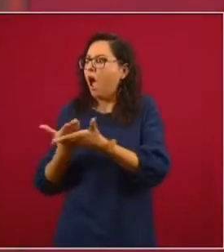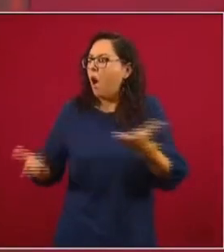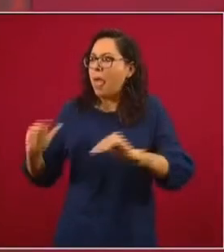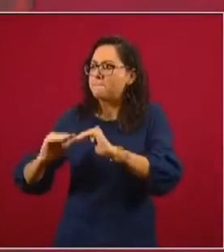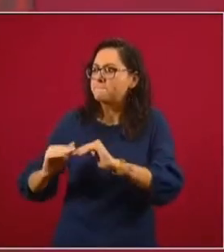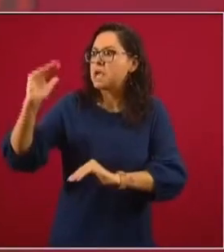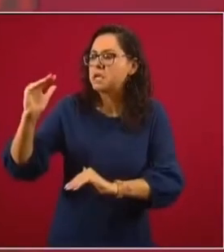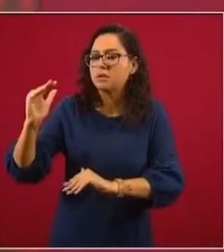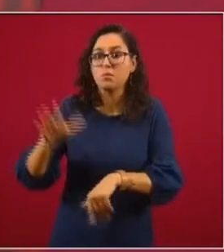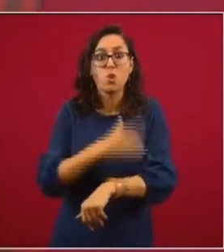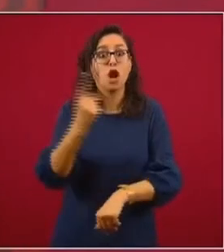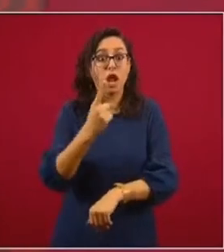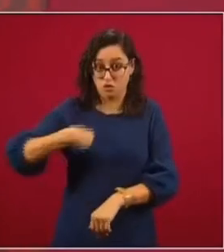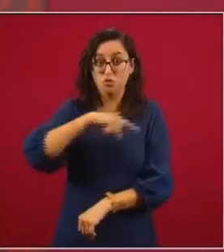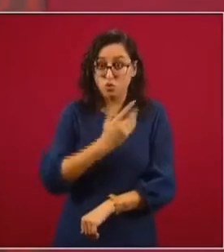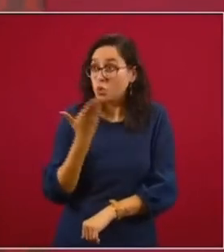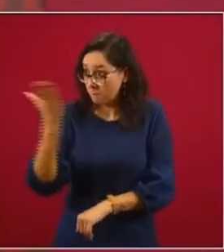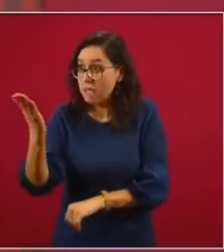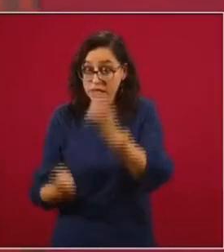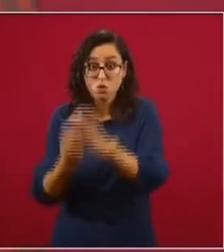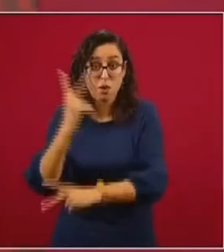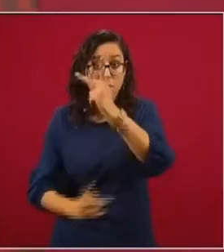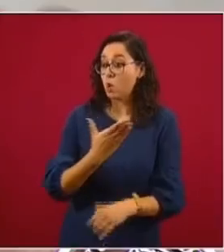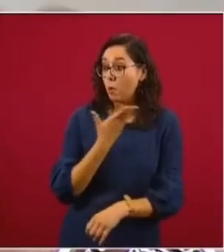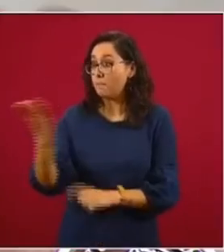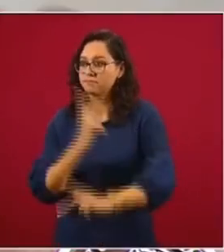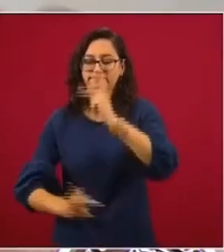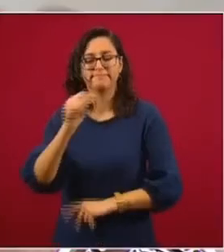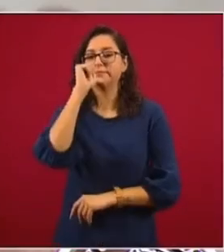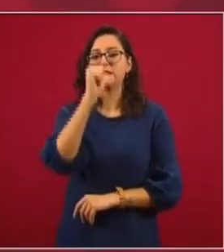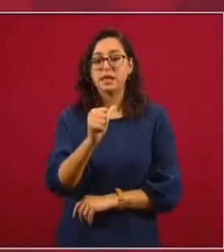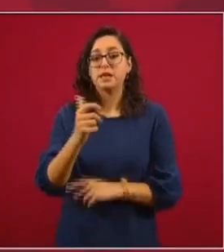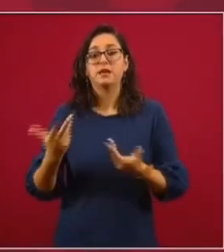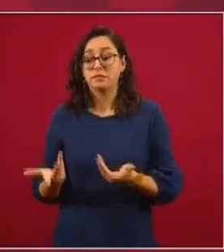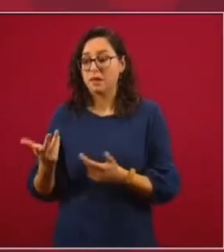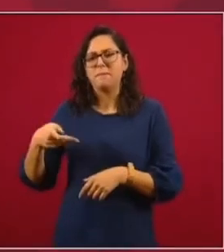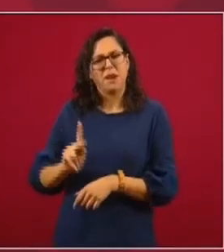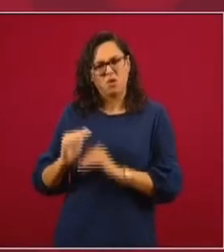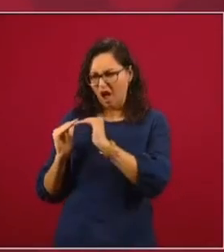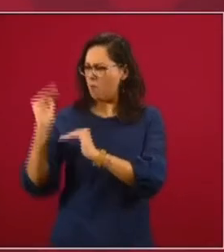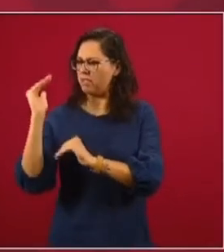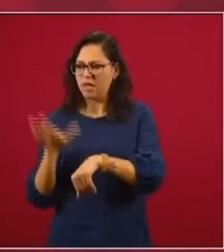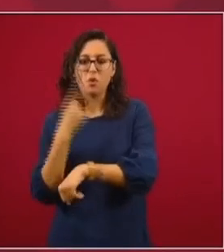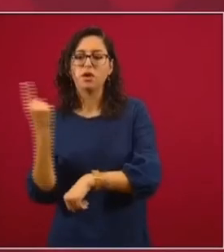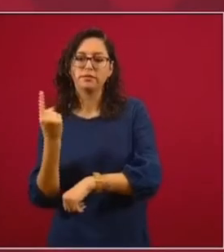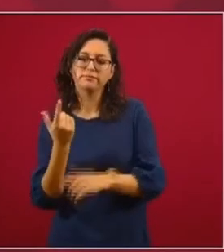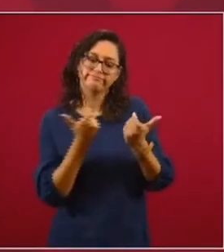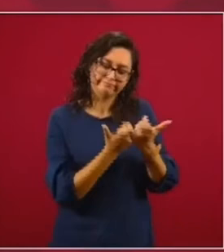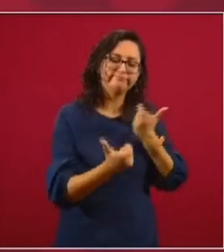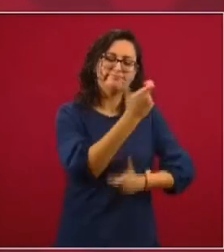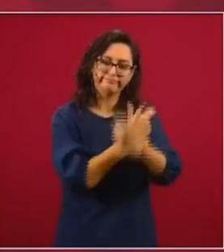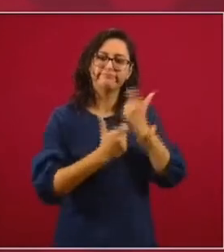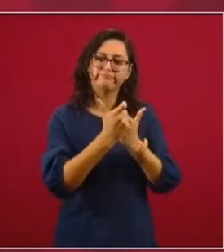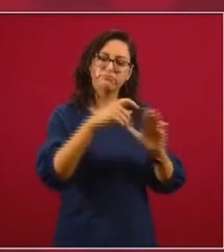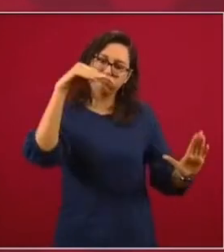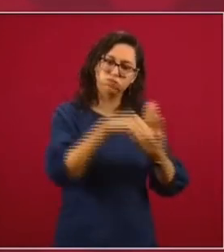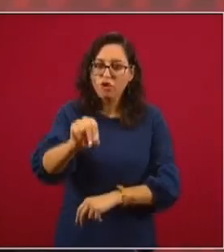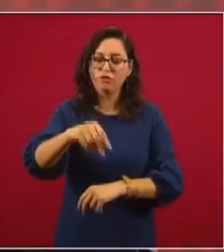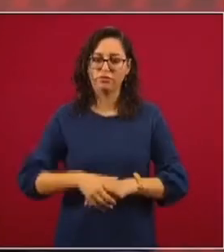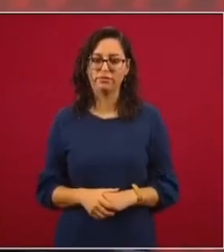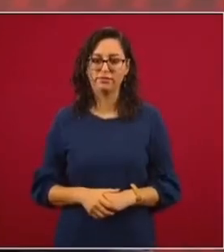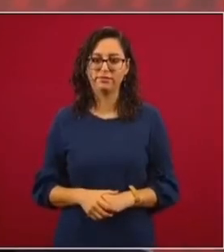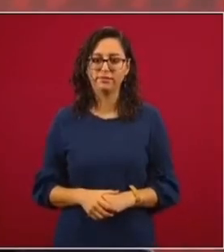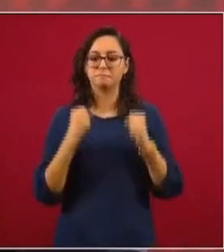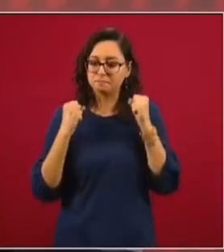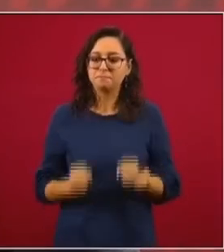aumenta, no porque se hayan solicitado nuevos créditos. Se debe a la caída en la economía y a la depreciación del peso.